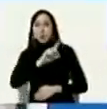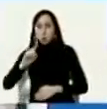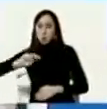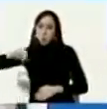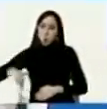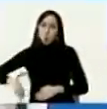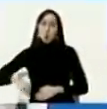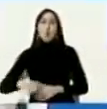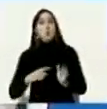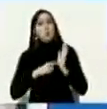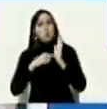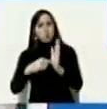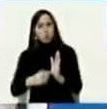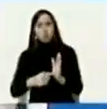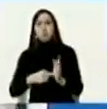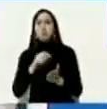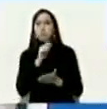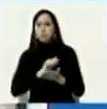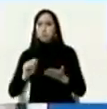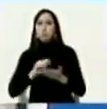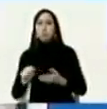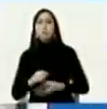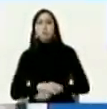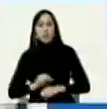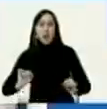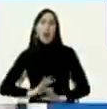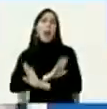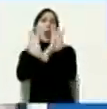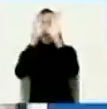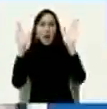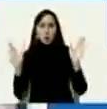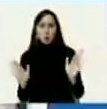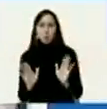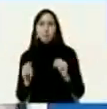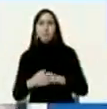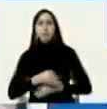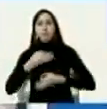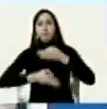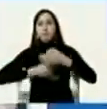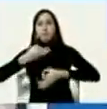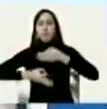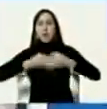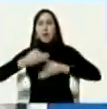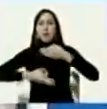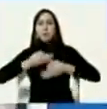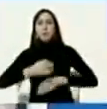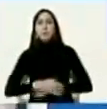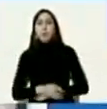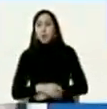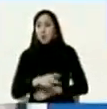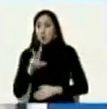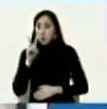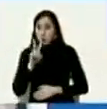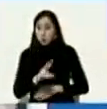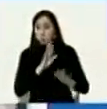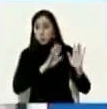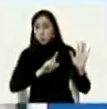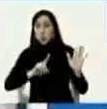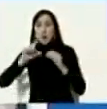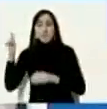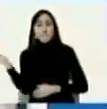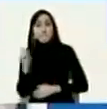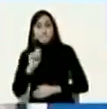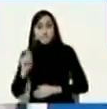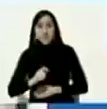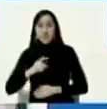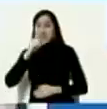ponerlo sobre sobre claro así que en este segundo semestre así